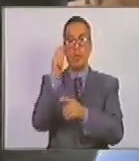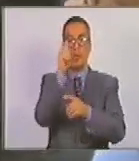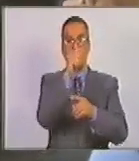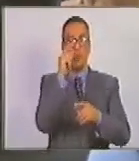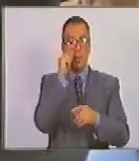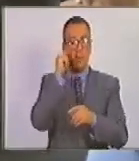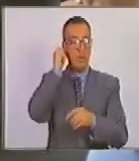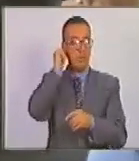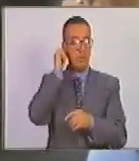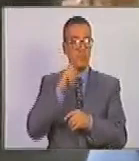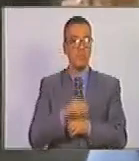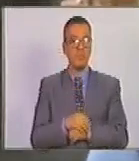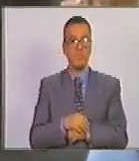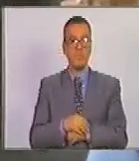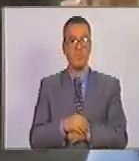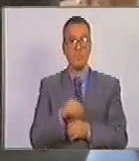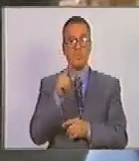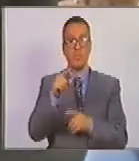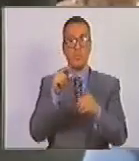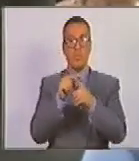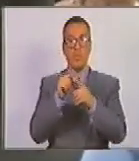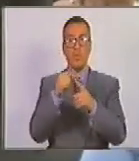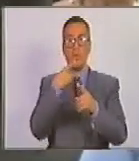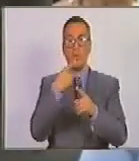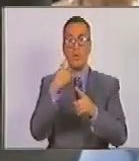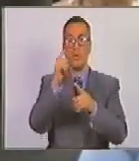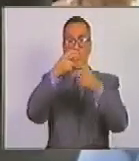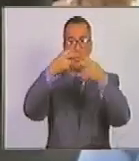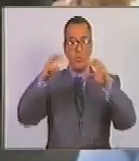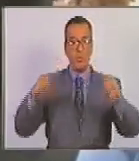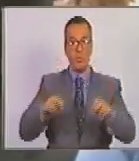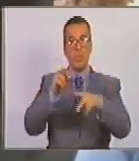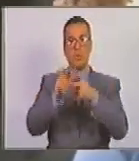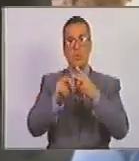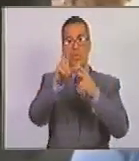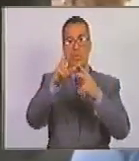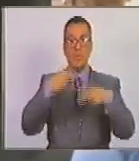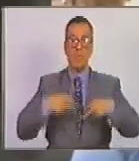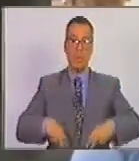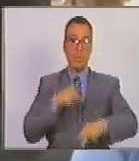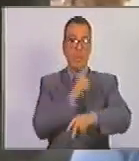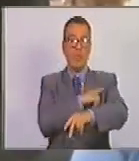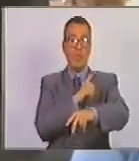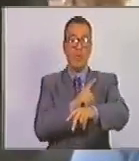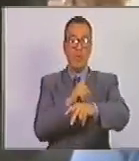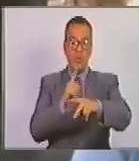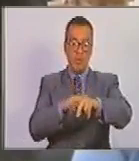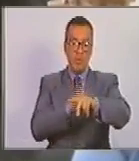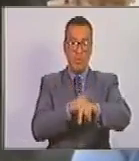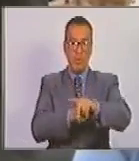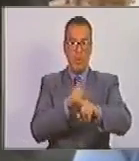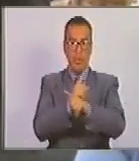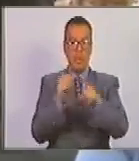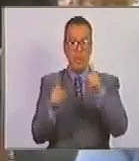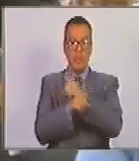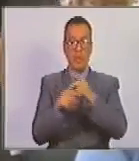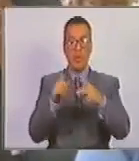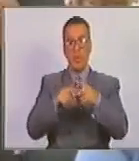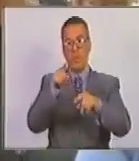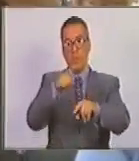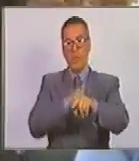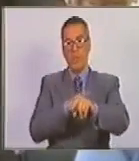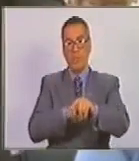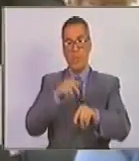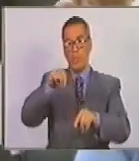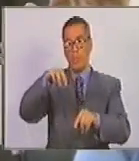parlamentarias, que este derecho a palabra lo titulamos tres vidas para un momento y un cambio de época, porque hablamos de ese momento